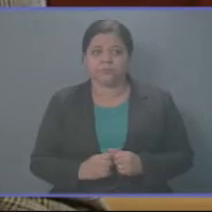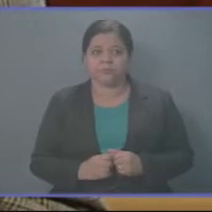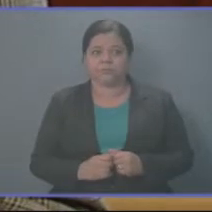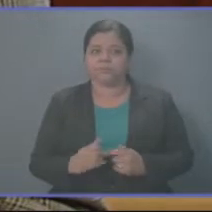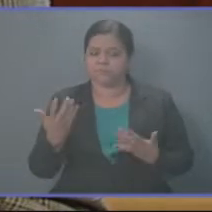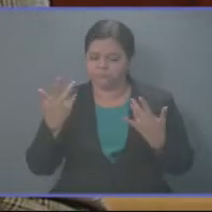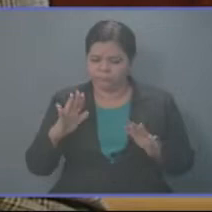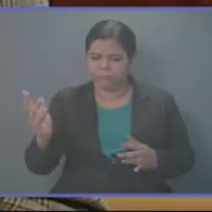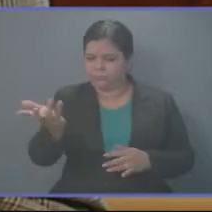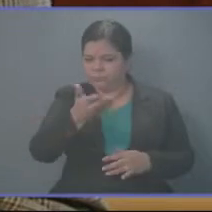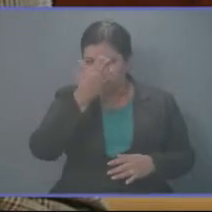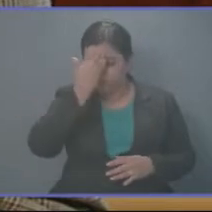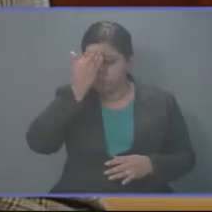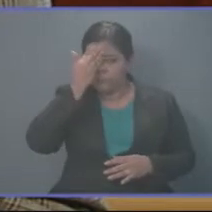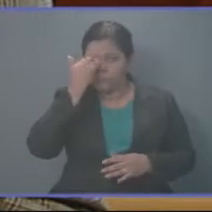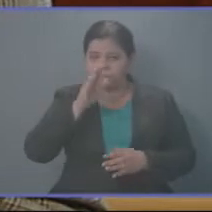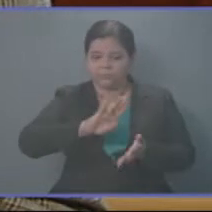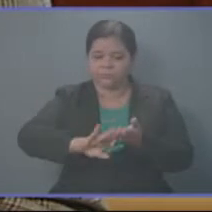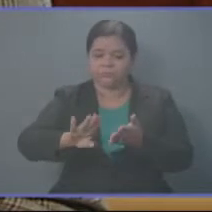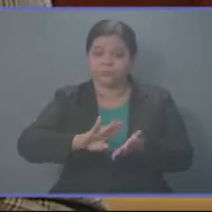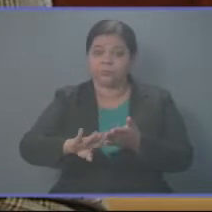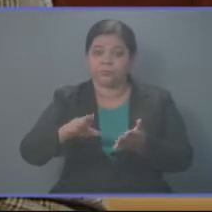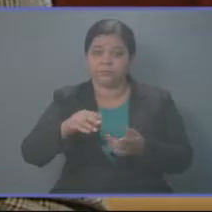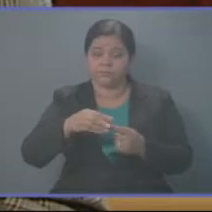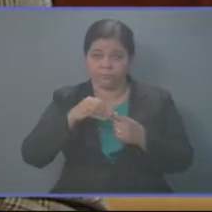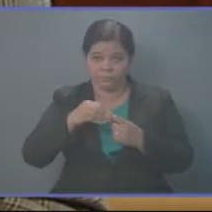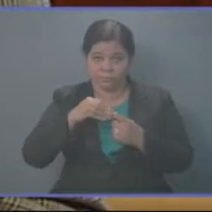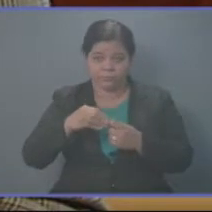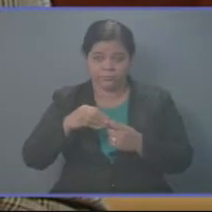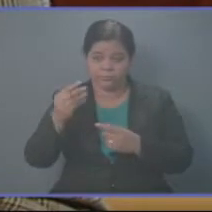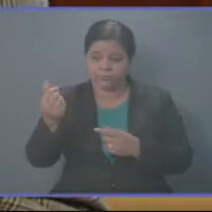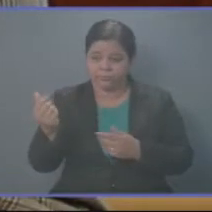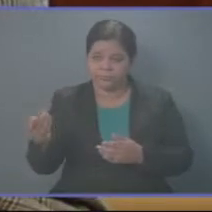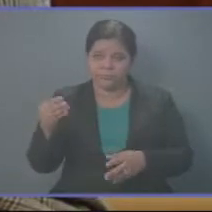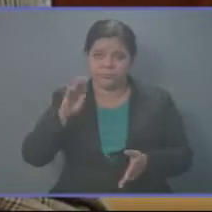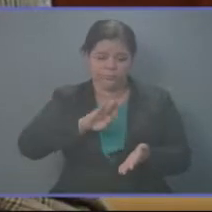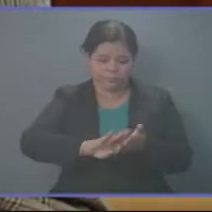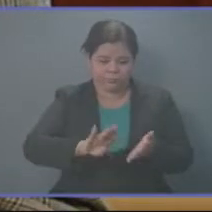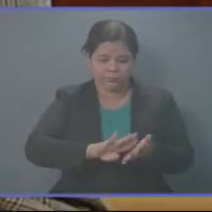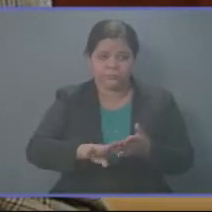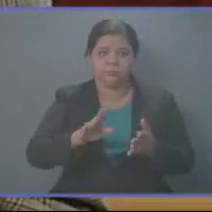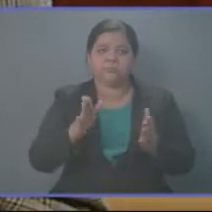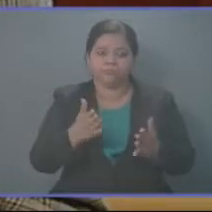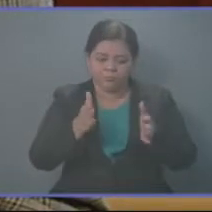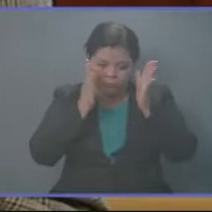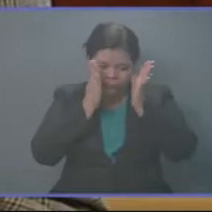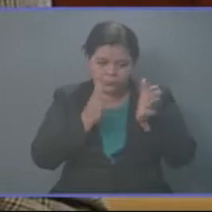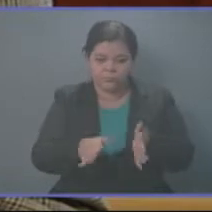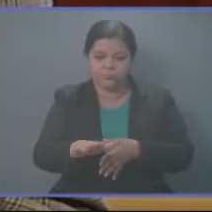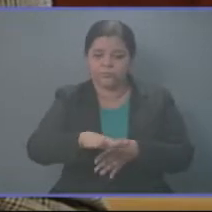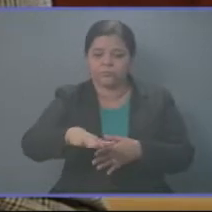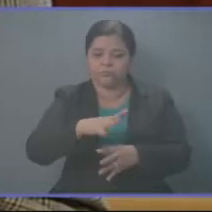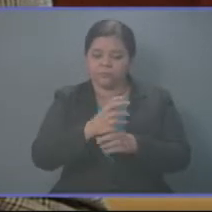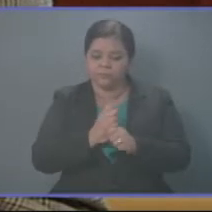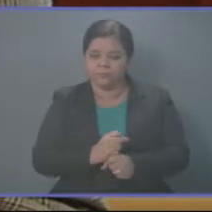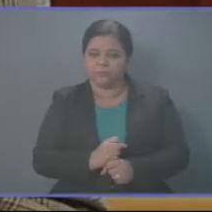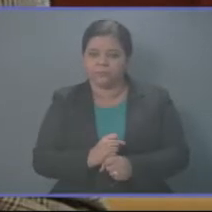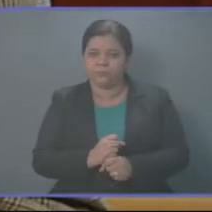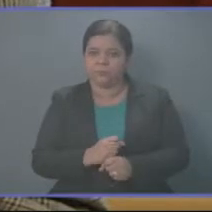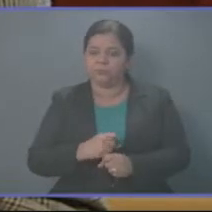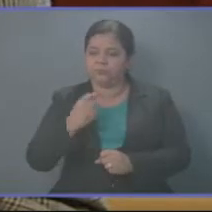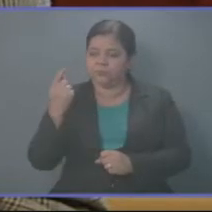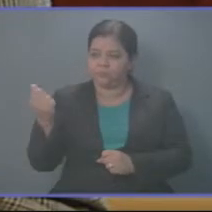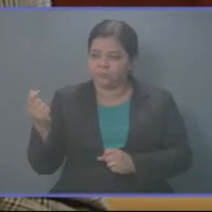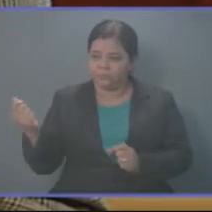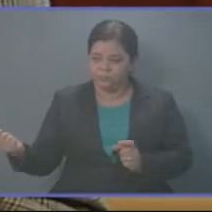todos sabemos que la contribución especial para la seguridad es un monto